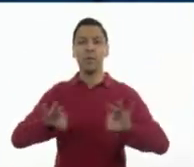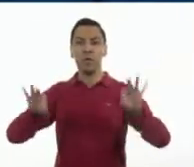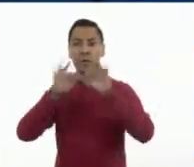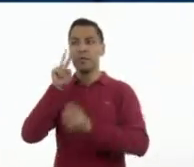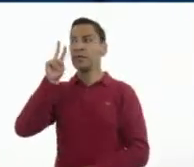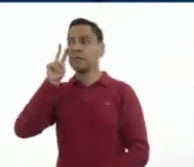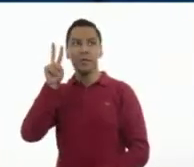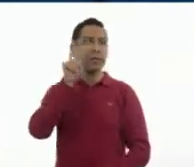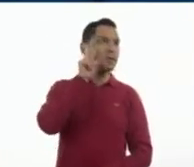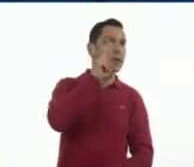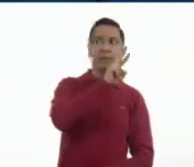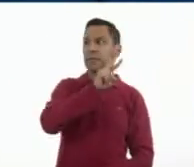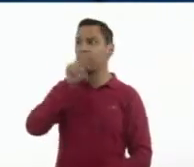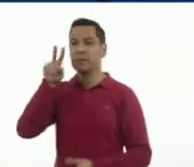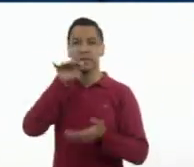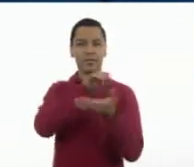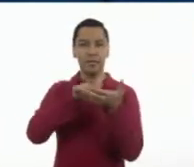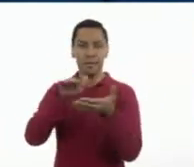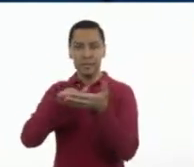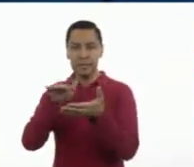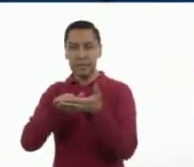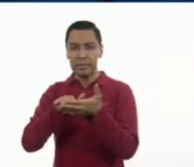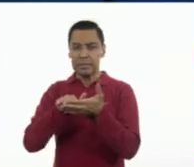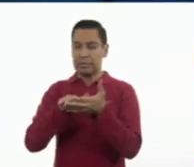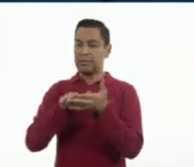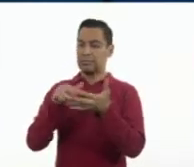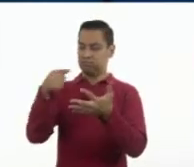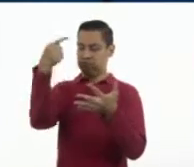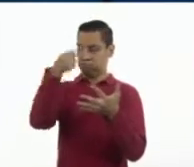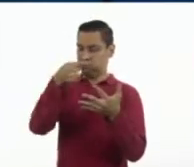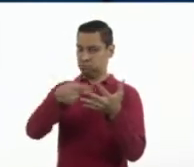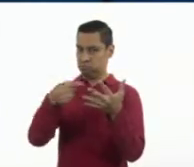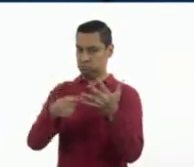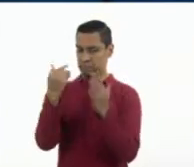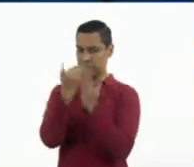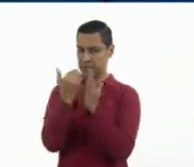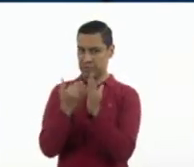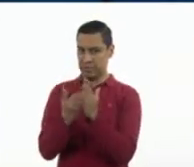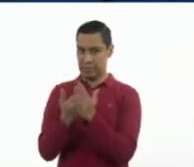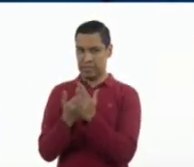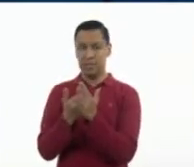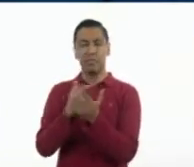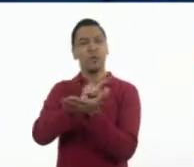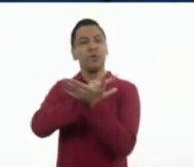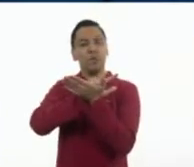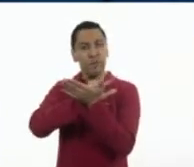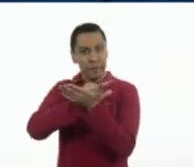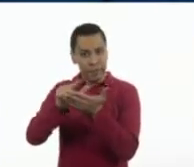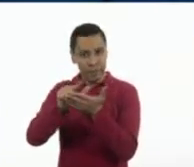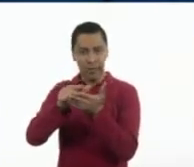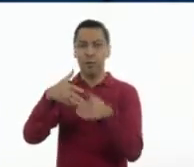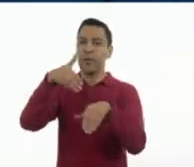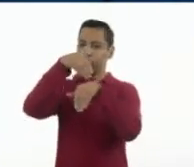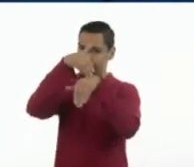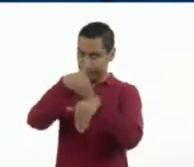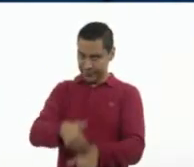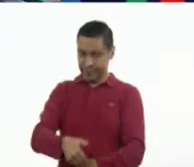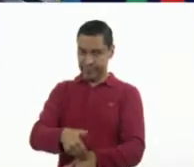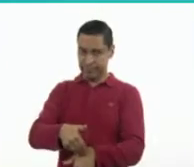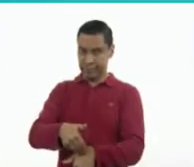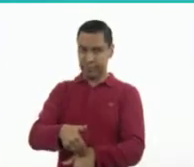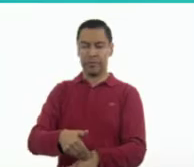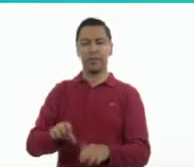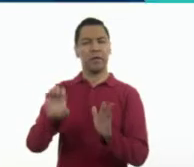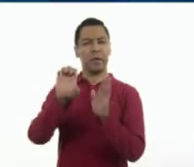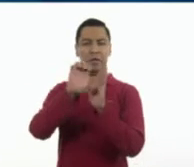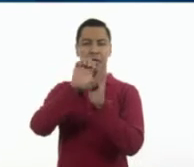sigan las medidas sanitarias. Esto es muy importante, por favor, alumnos en casa, hay que seguir las medidas sanitarias. Por ejemplo,